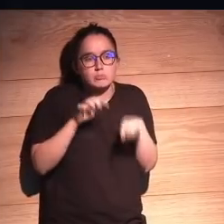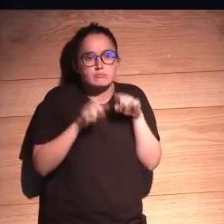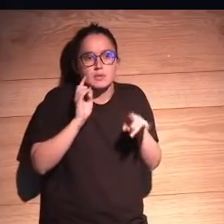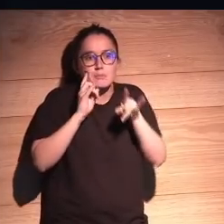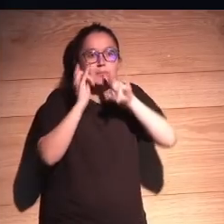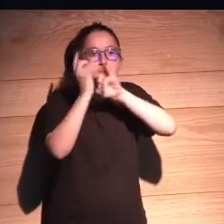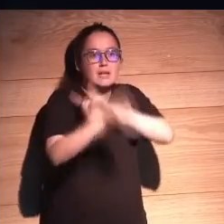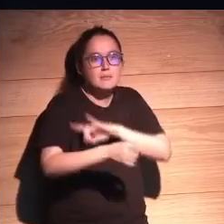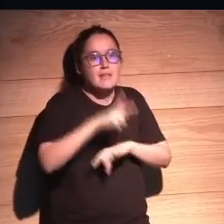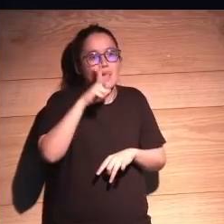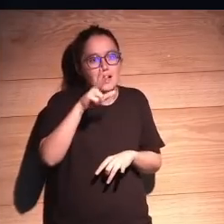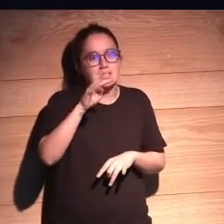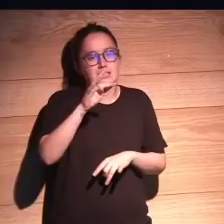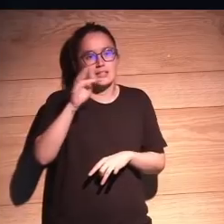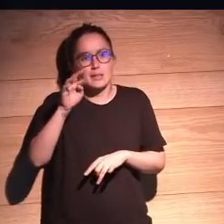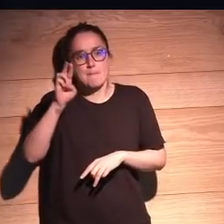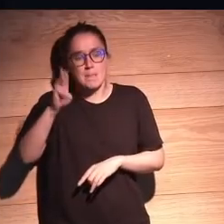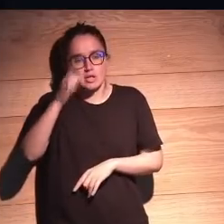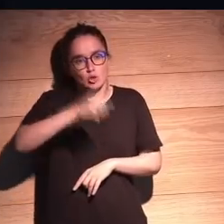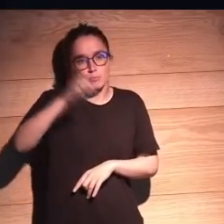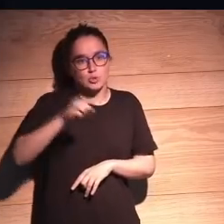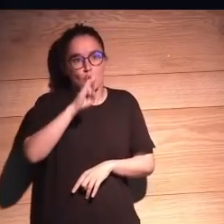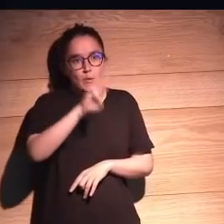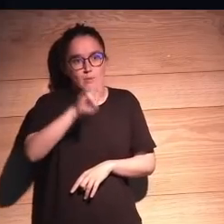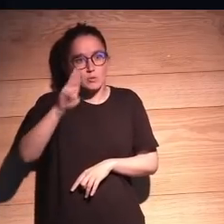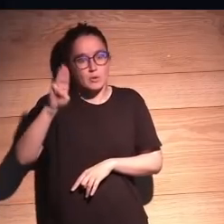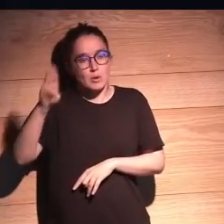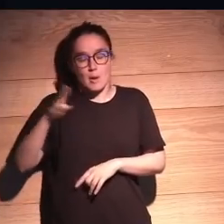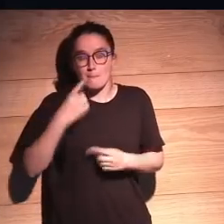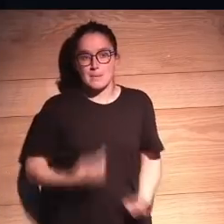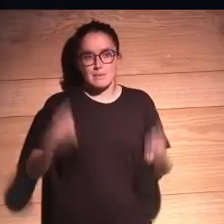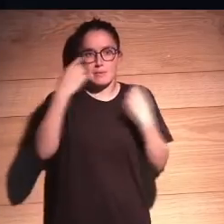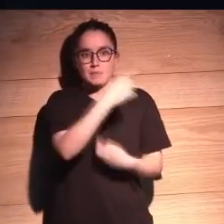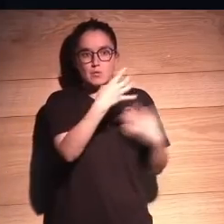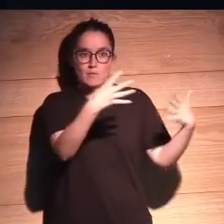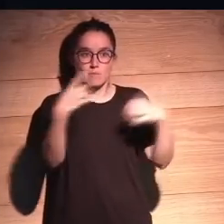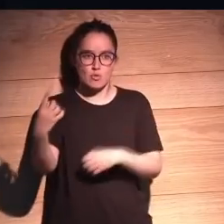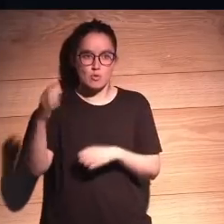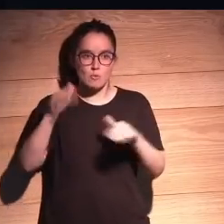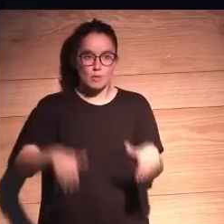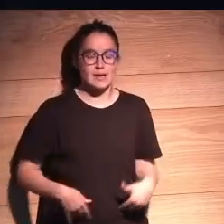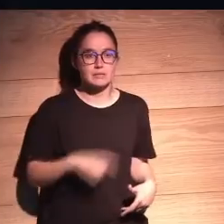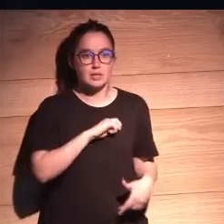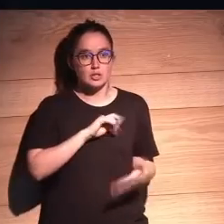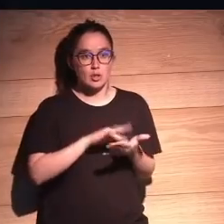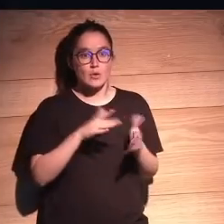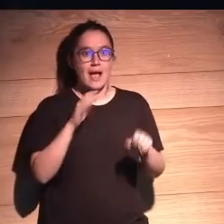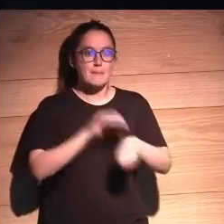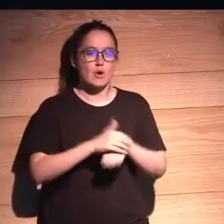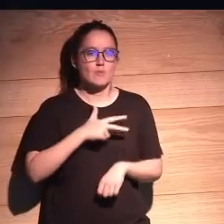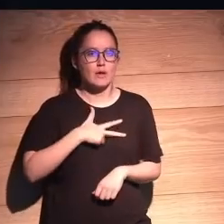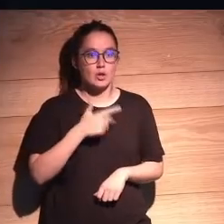primera llamada http dos puntos barra, barra WWW por primera vez en el año 91 volví aquí y tengo un amigo abogado